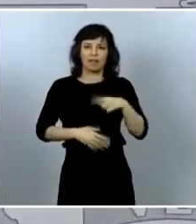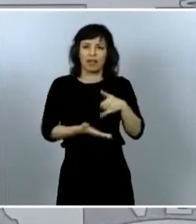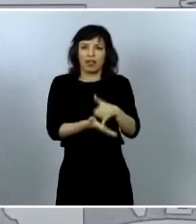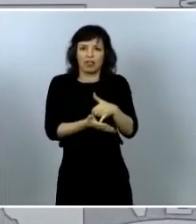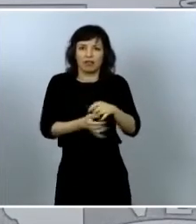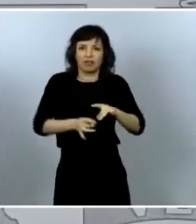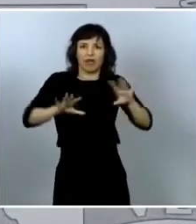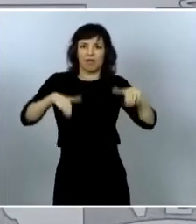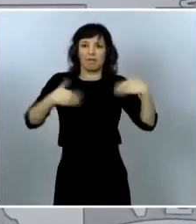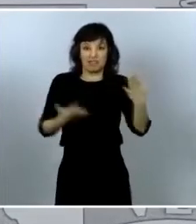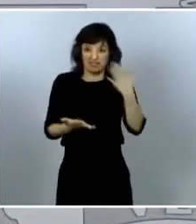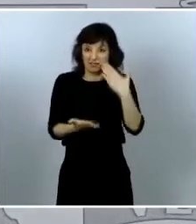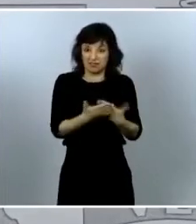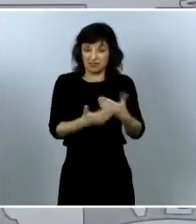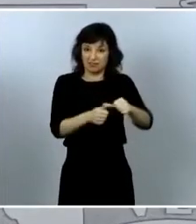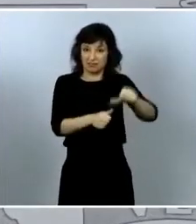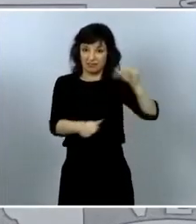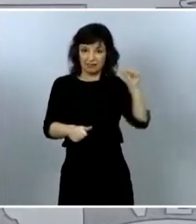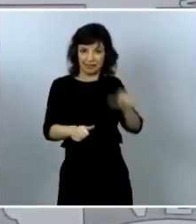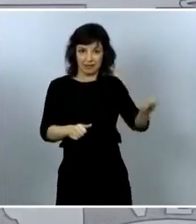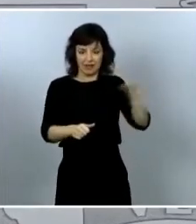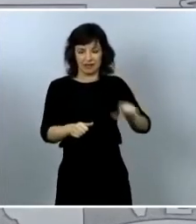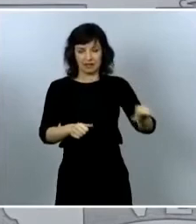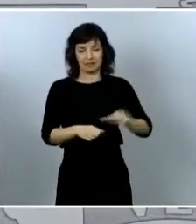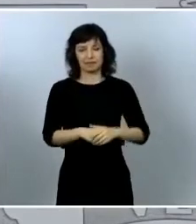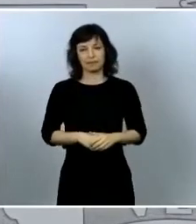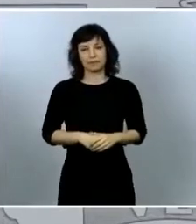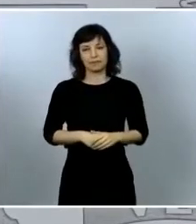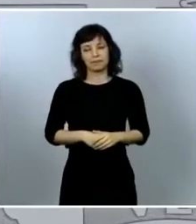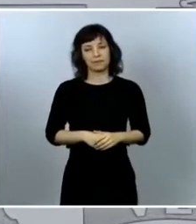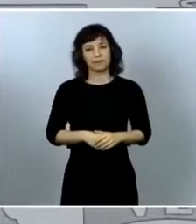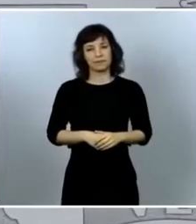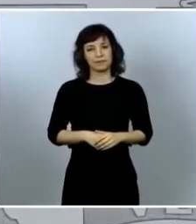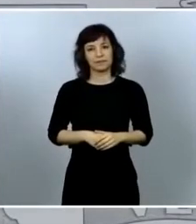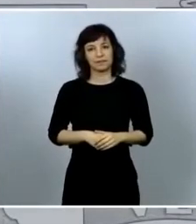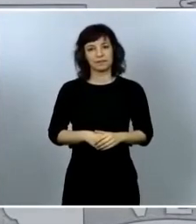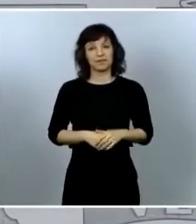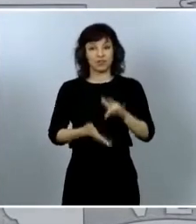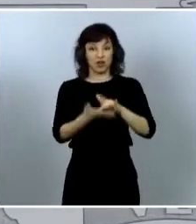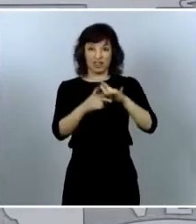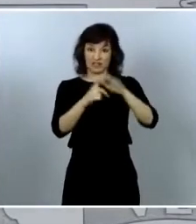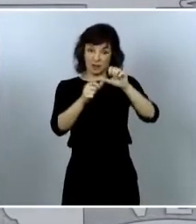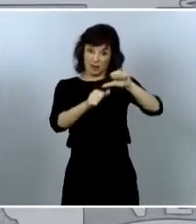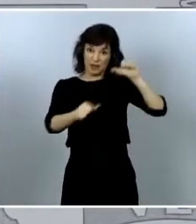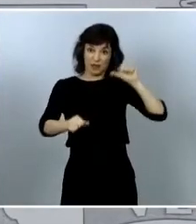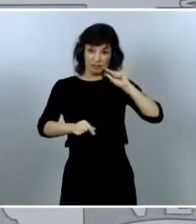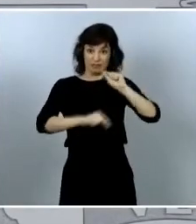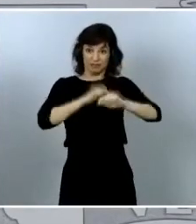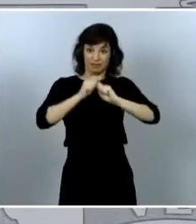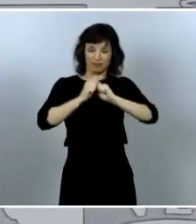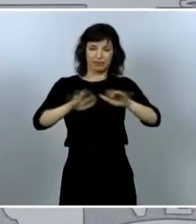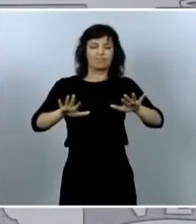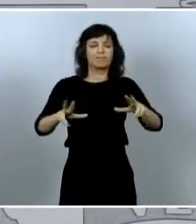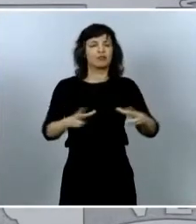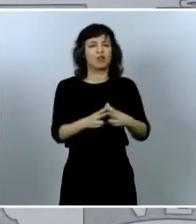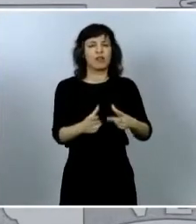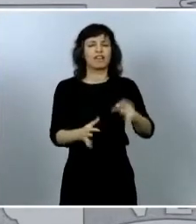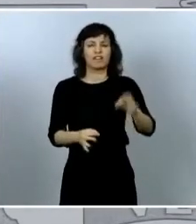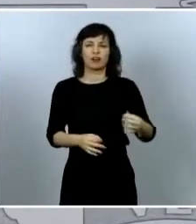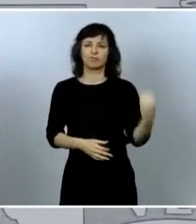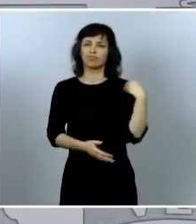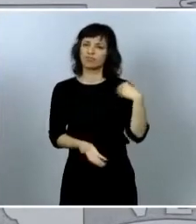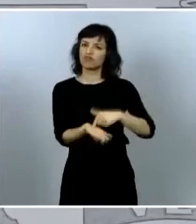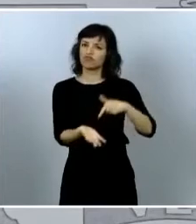después de lo que hemos vivido la sociedad nos exigirá que cuidemos de la sanidad pública española